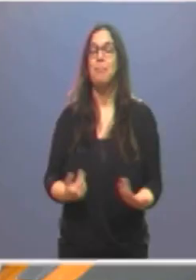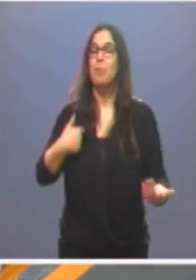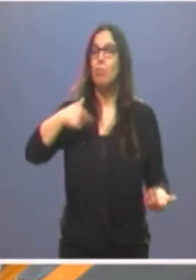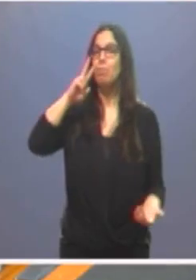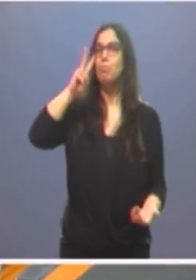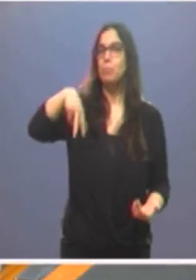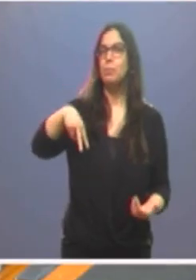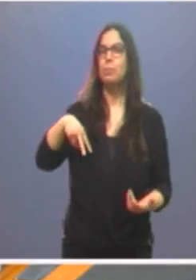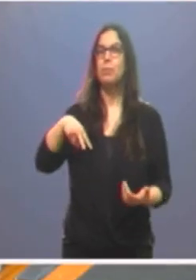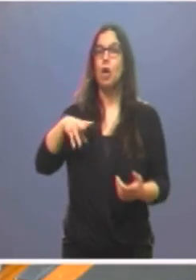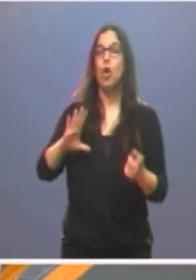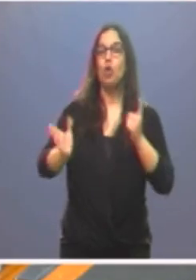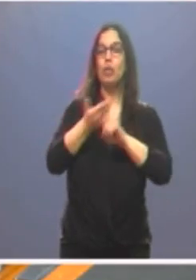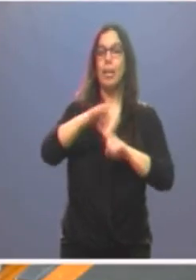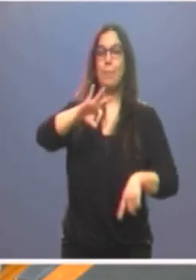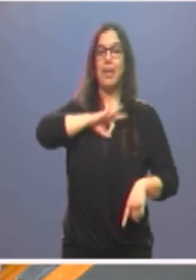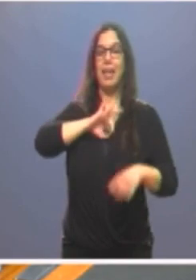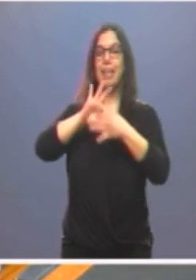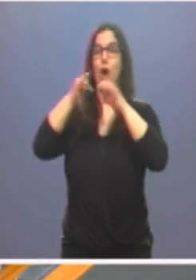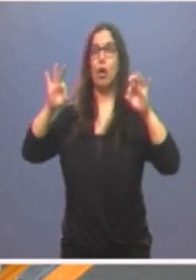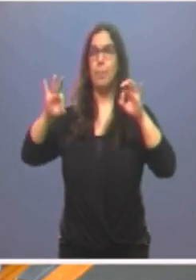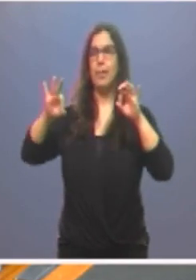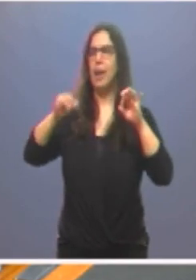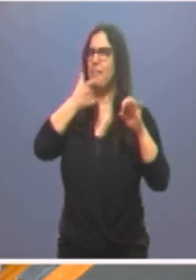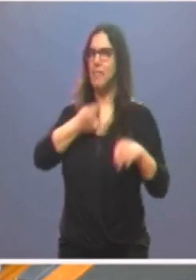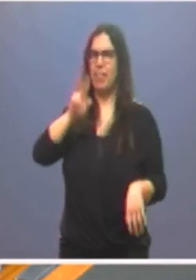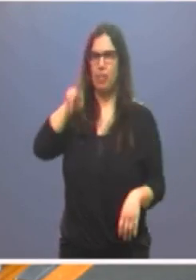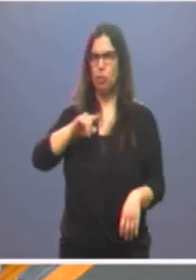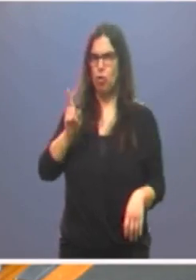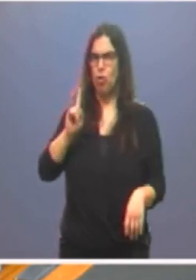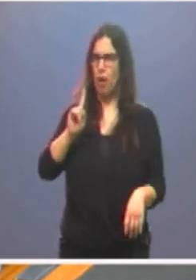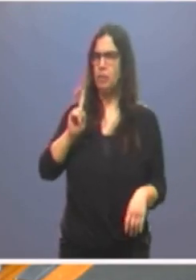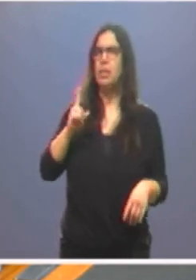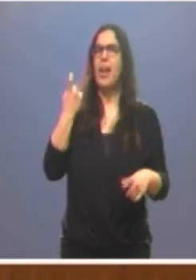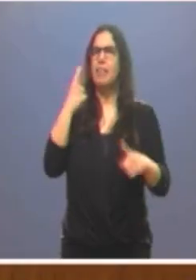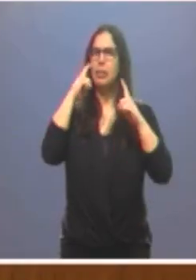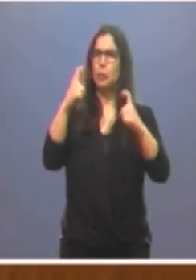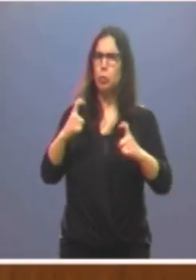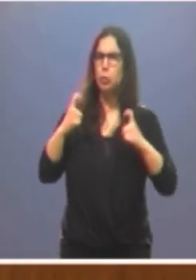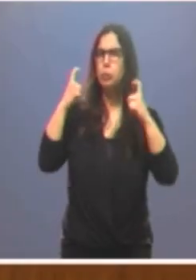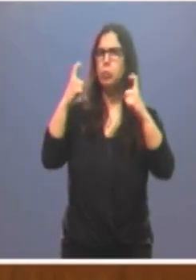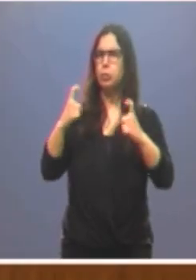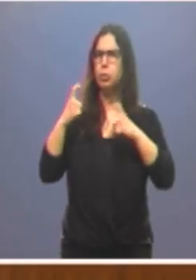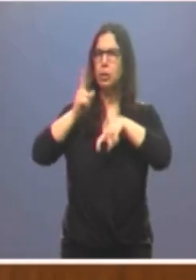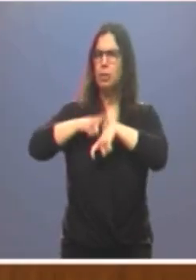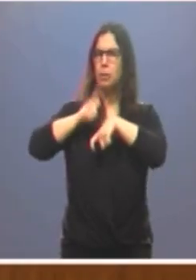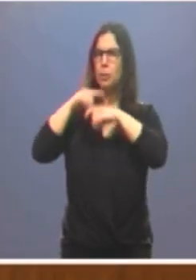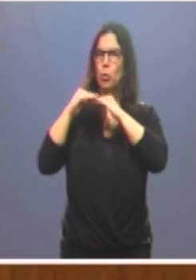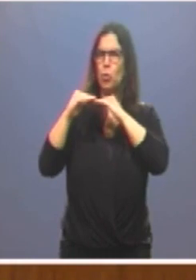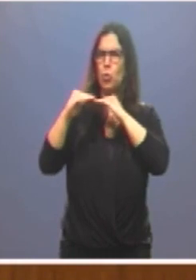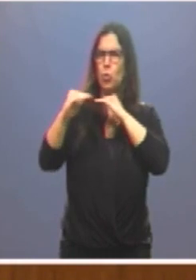reconocer que alcanzar una medalla olímpica no es tarea fácil, muy al contrario, requiere un esfuerzo sostenido durante muchos años,